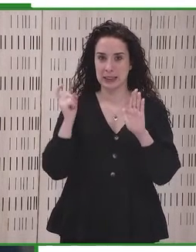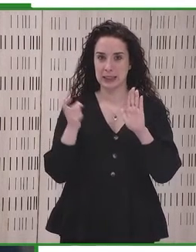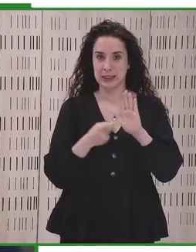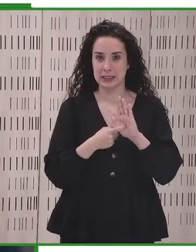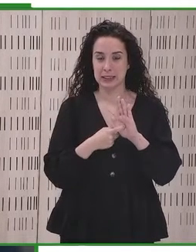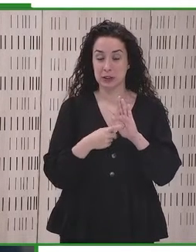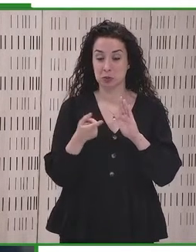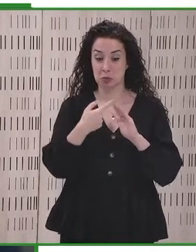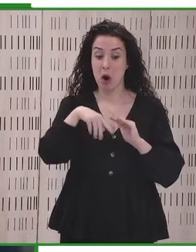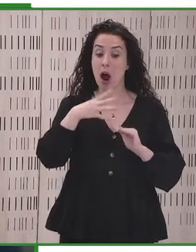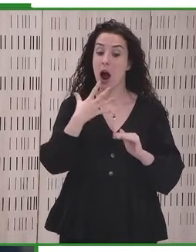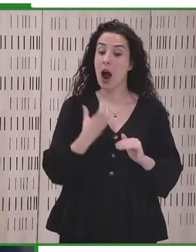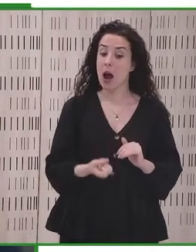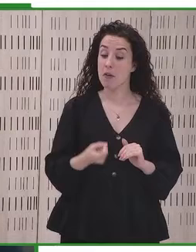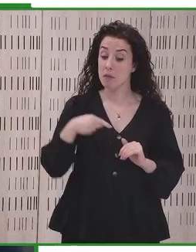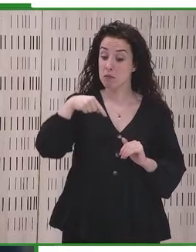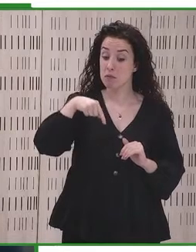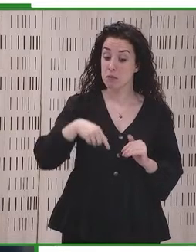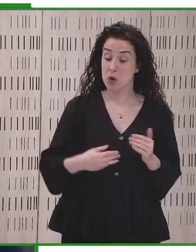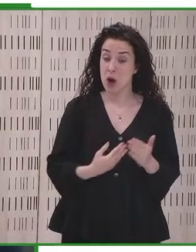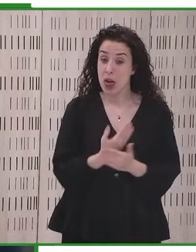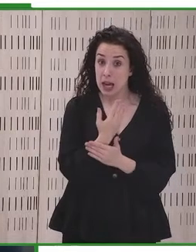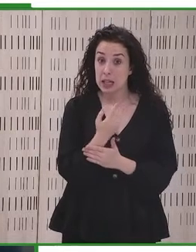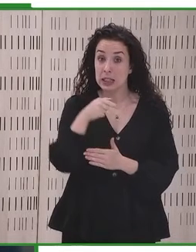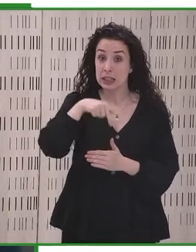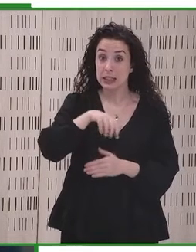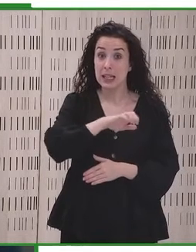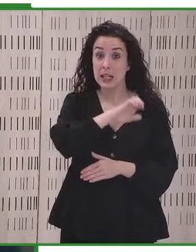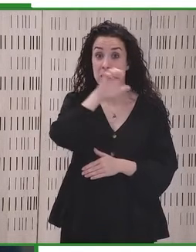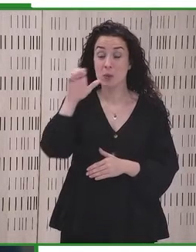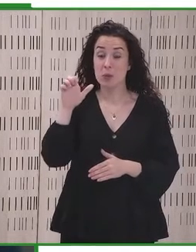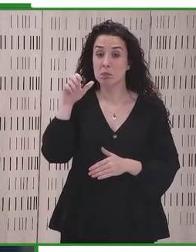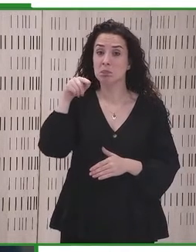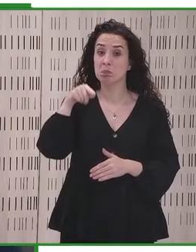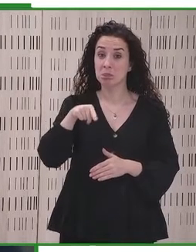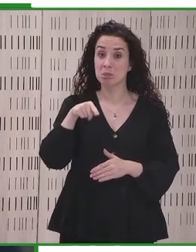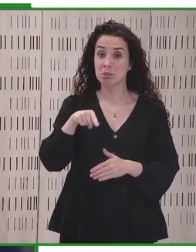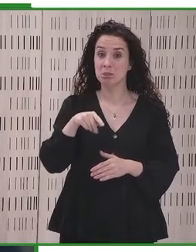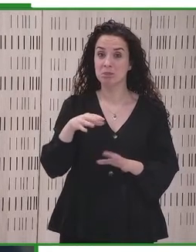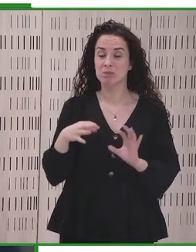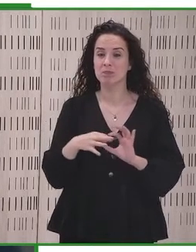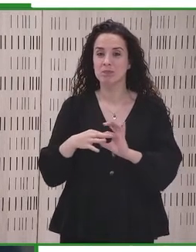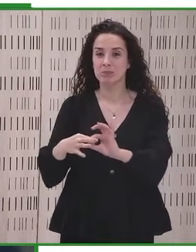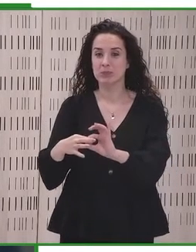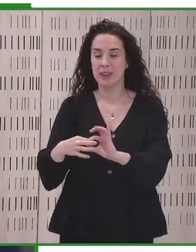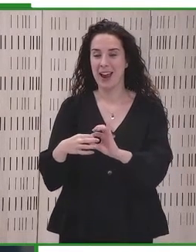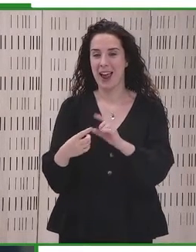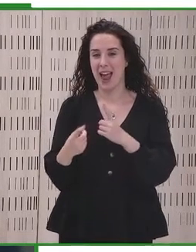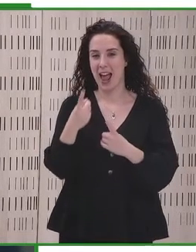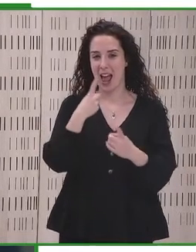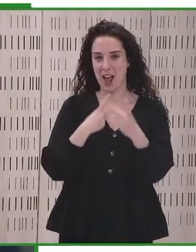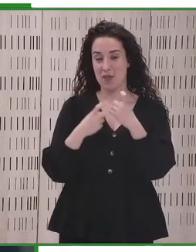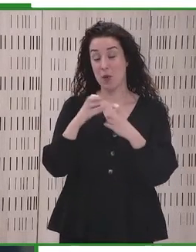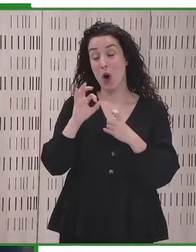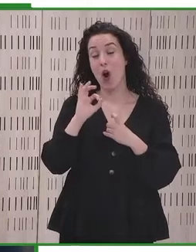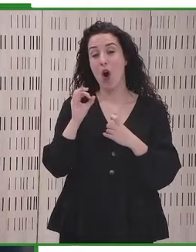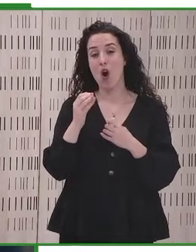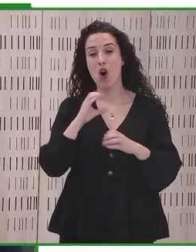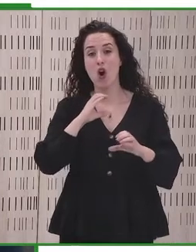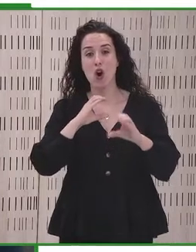Mucha de esta legislación sobre accesibilidad vigente hoy en día está